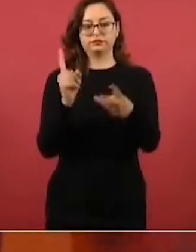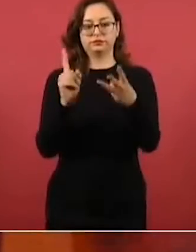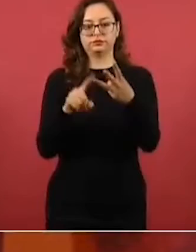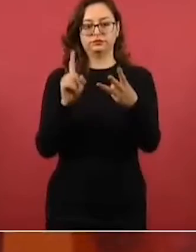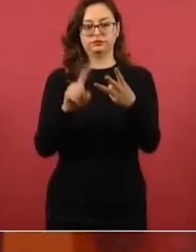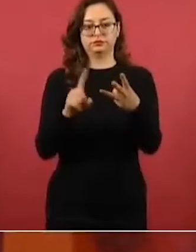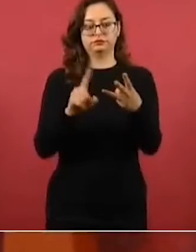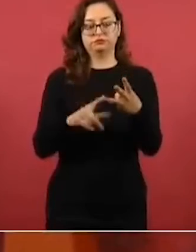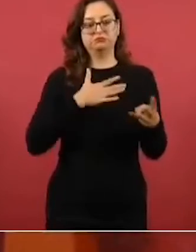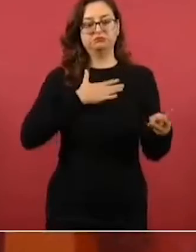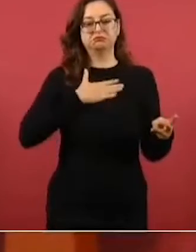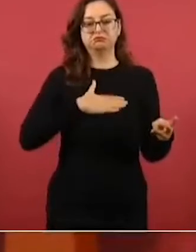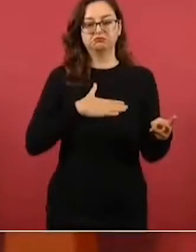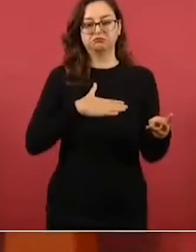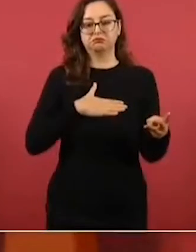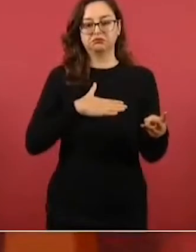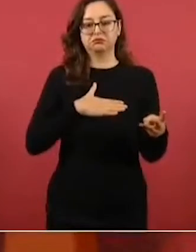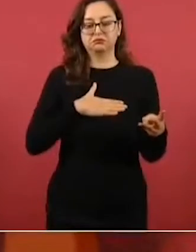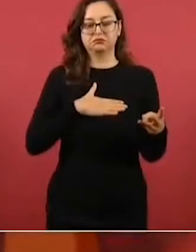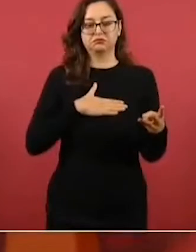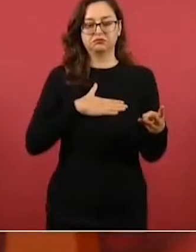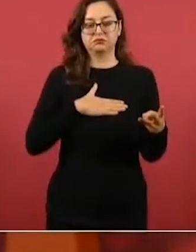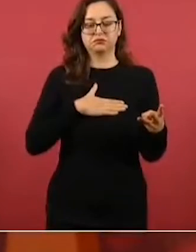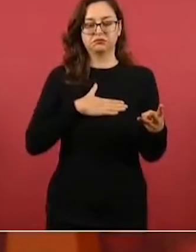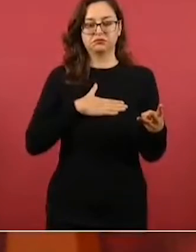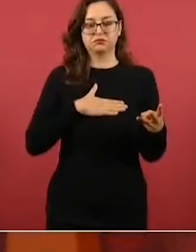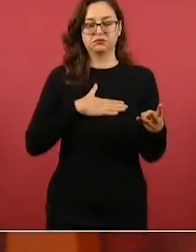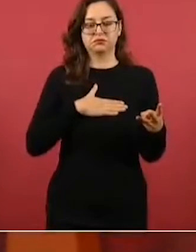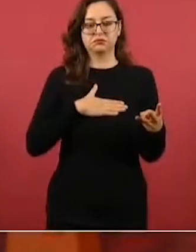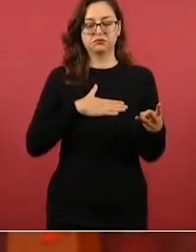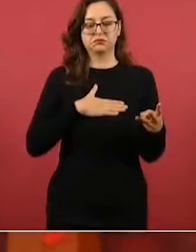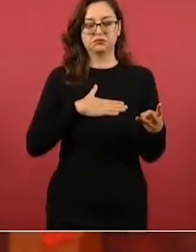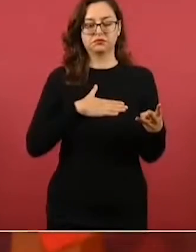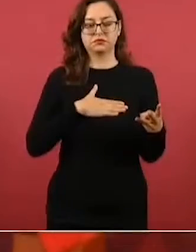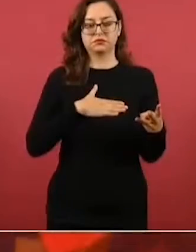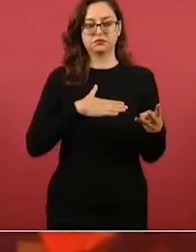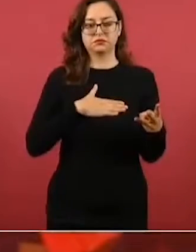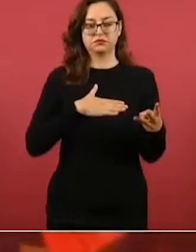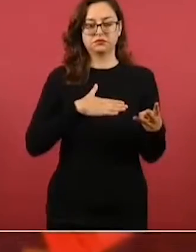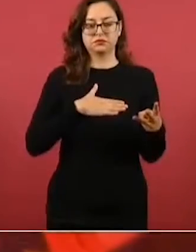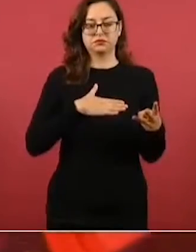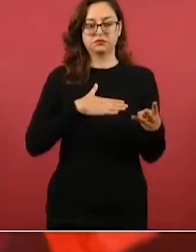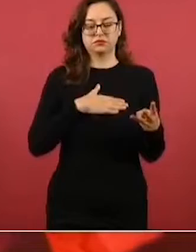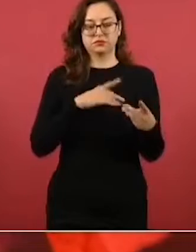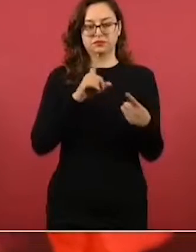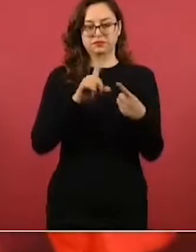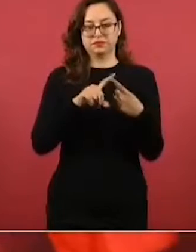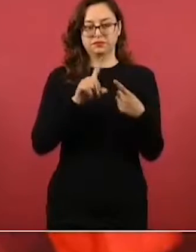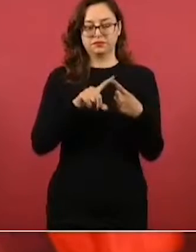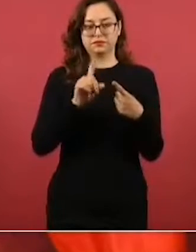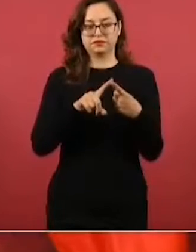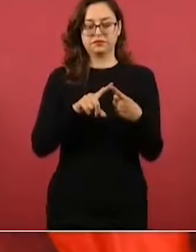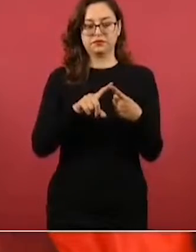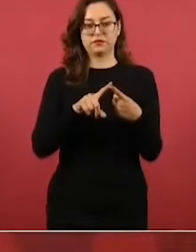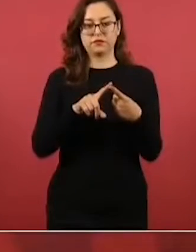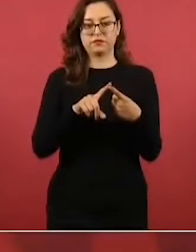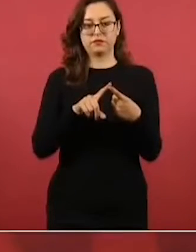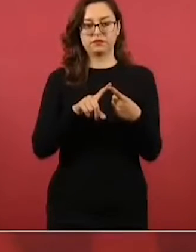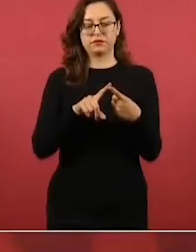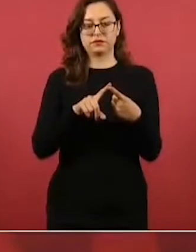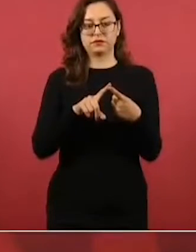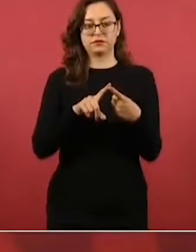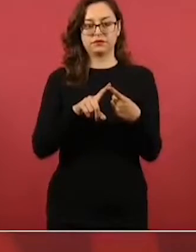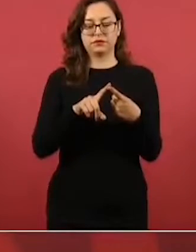una recesión en México a mediados del año entrante, de la cual saldría en el primer trimestre de 2024 en sincronía